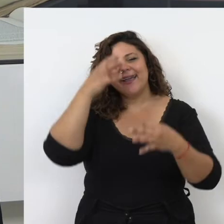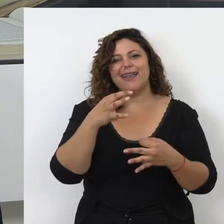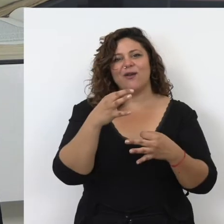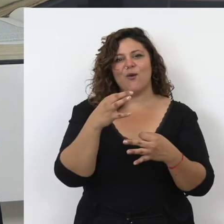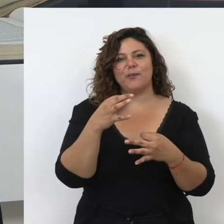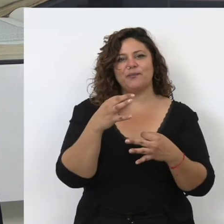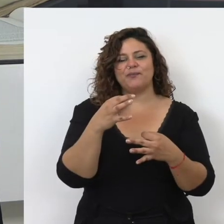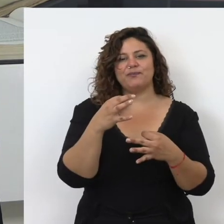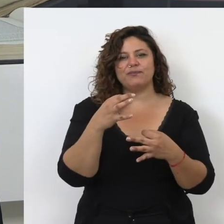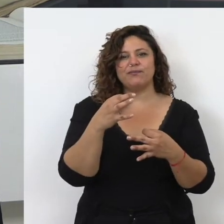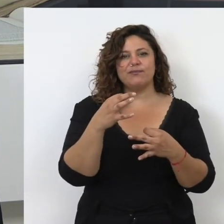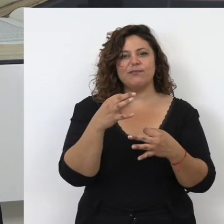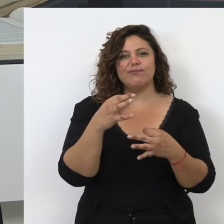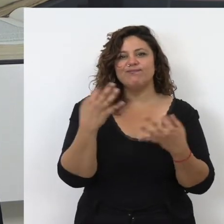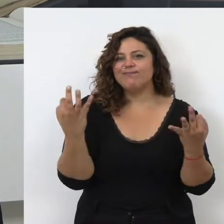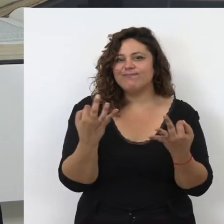que